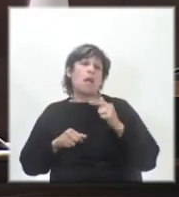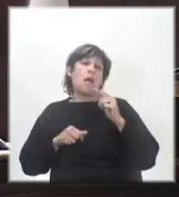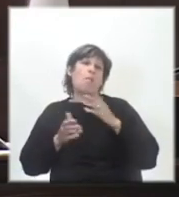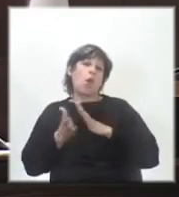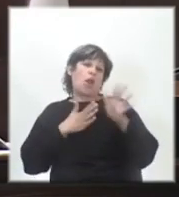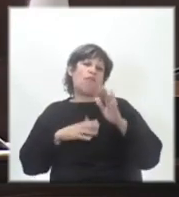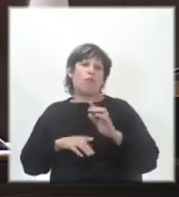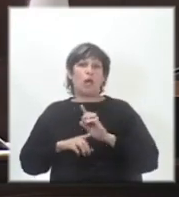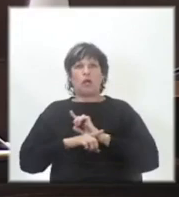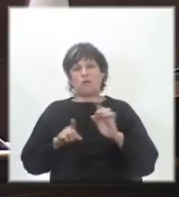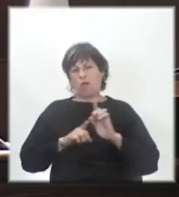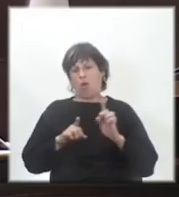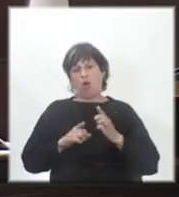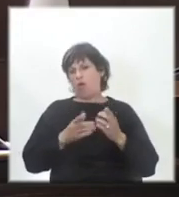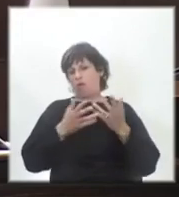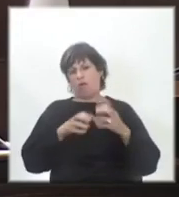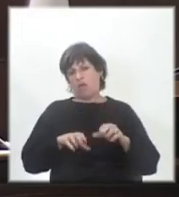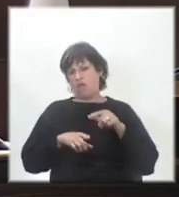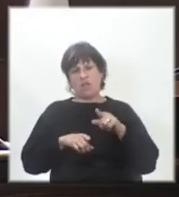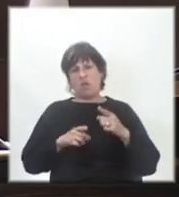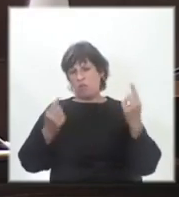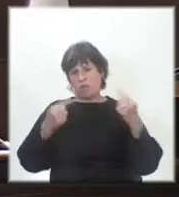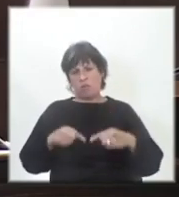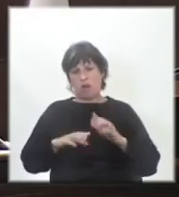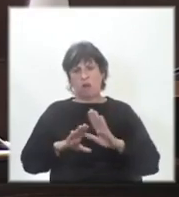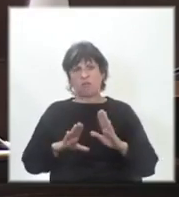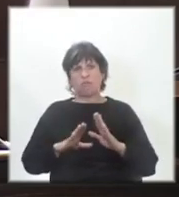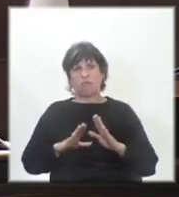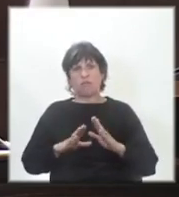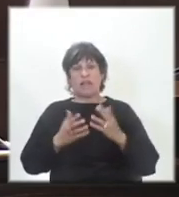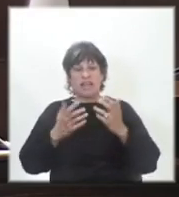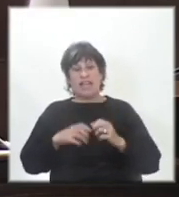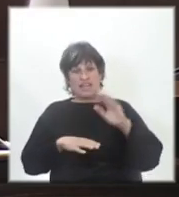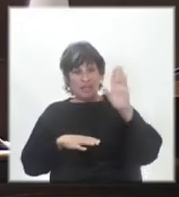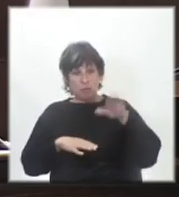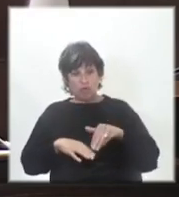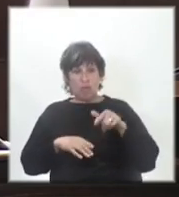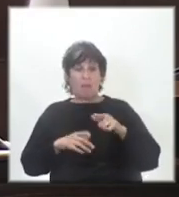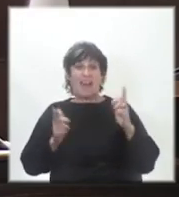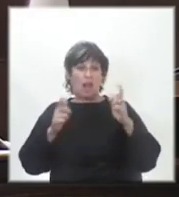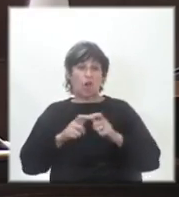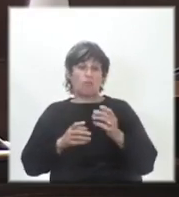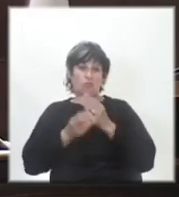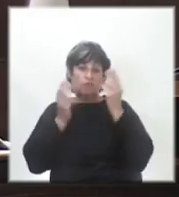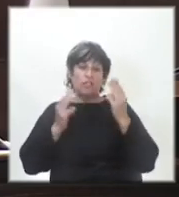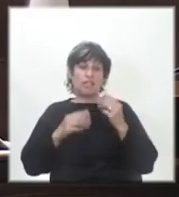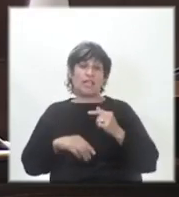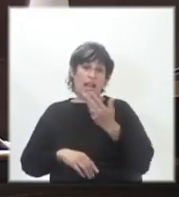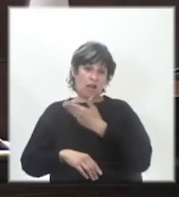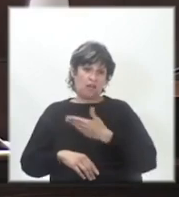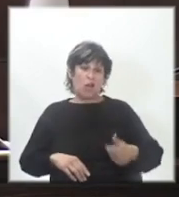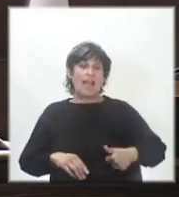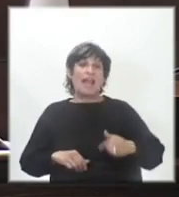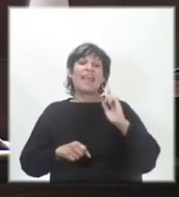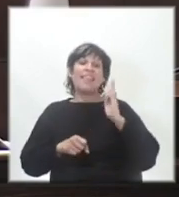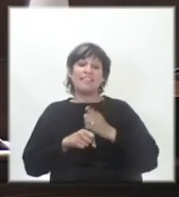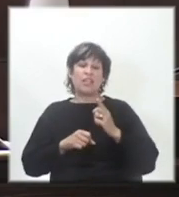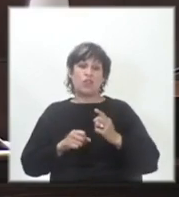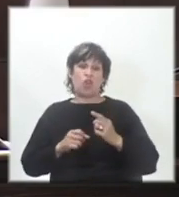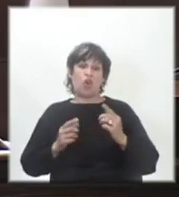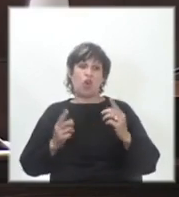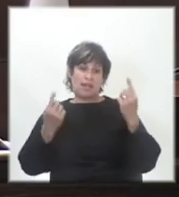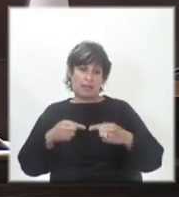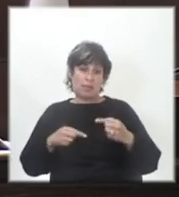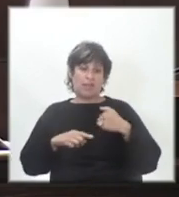No, Presidente, nosotros no lo queríamos interpelar. Lo queríamos llamar a Comisión General. Fue el oficialismo que resolvió la interpelación, no